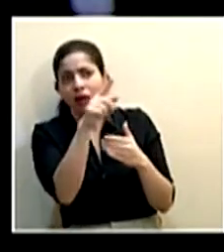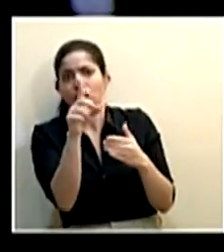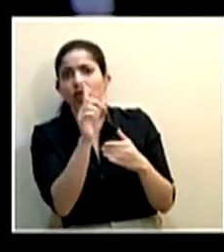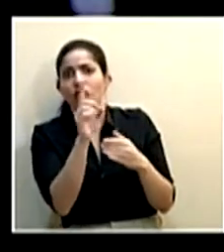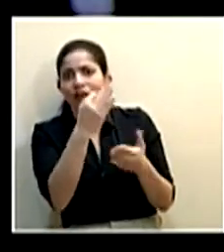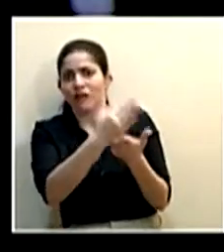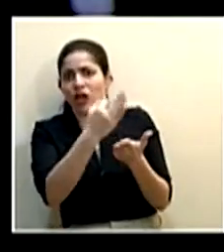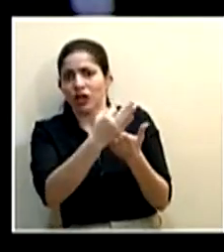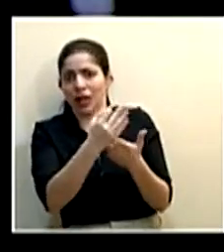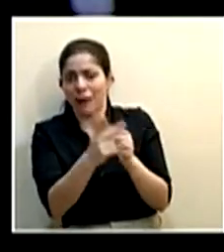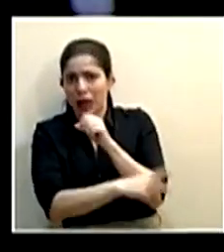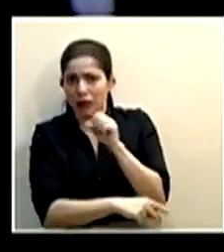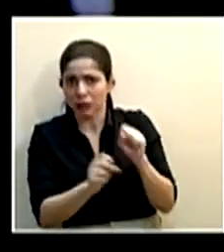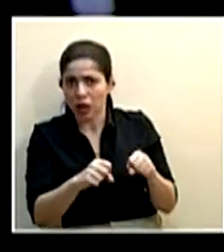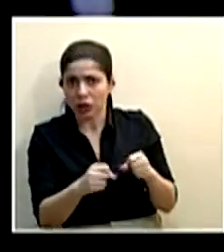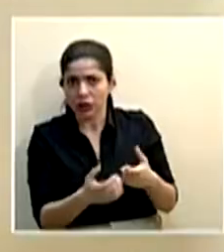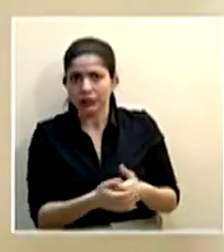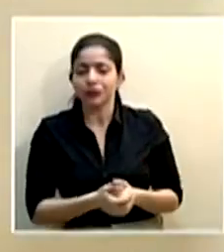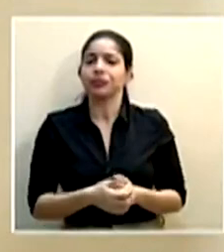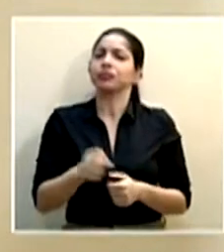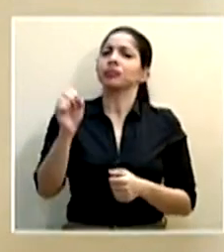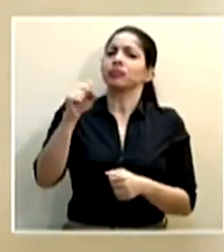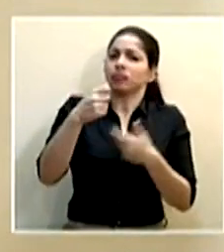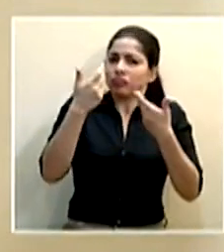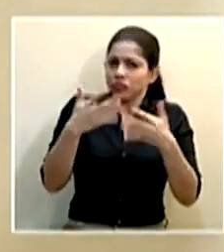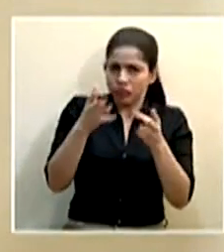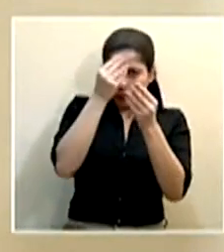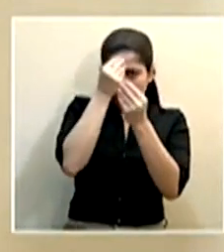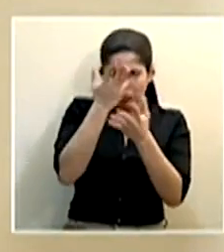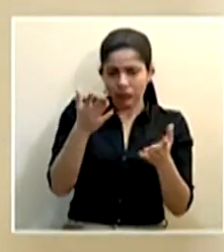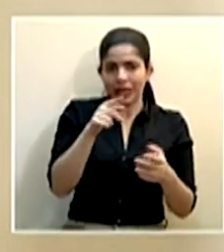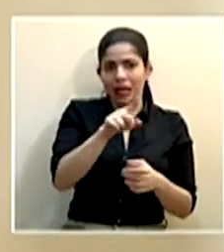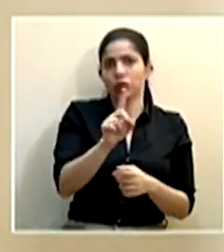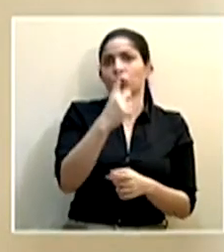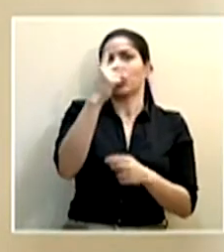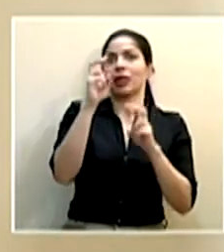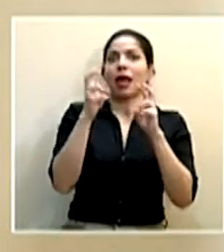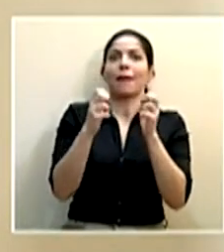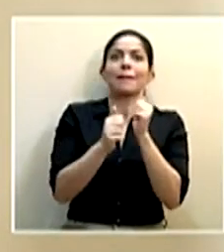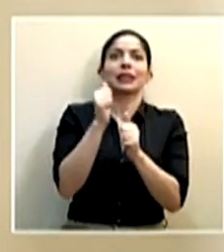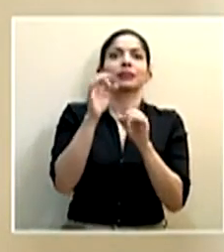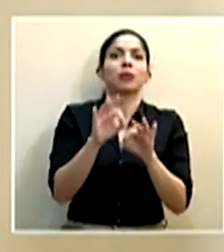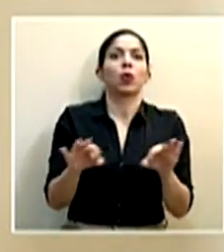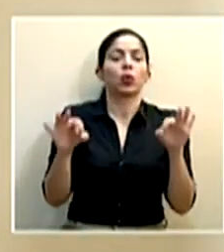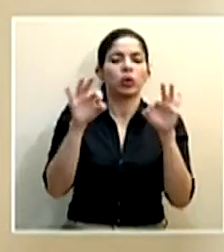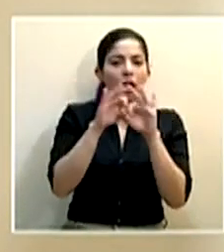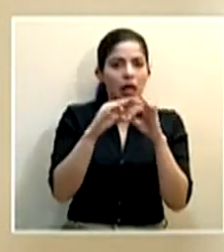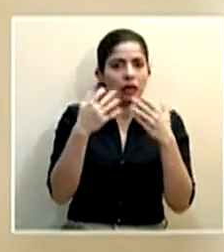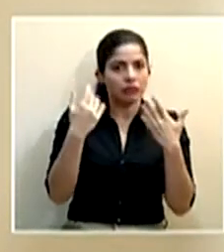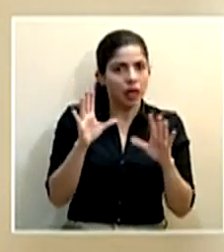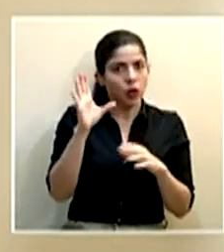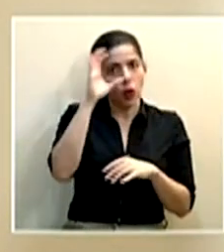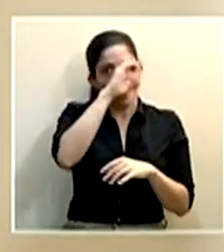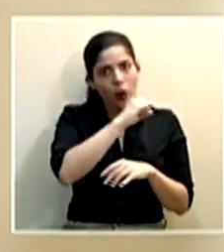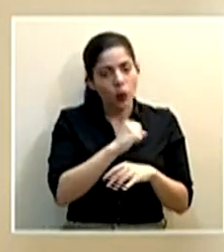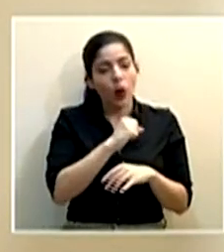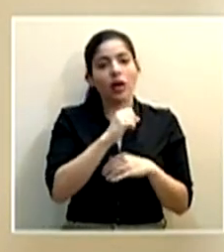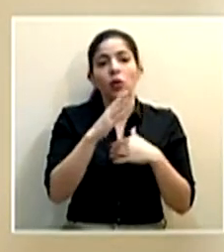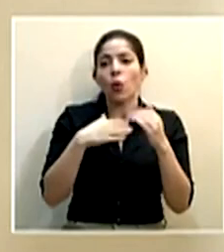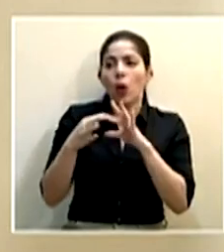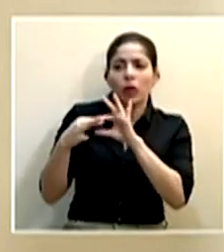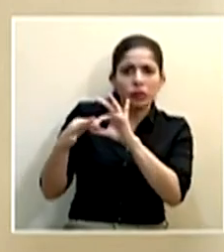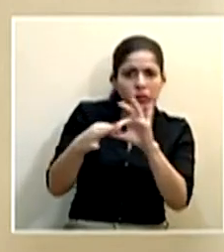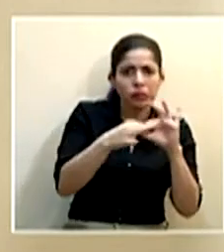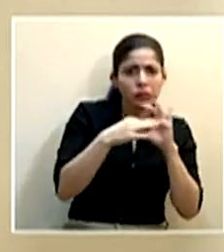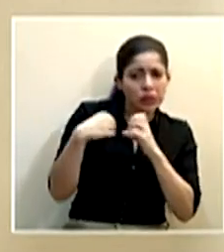fronteriza del país? Sí, ya hemos indicado también que ha sido uno de los temas más importantes que hemos estado tomando en consideración y todas las coordinaciones